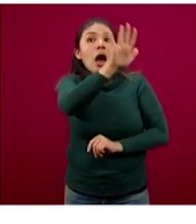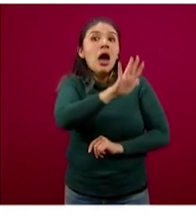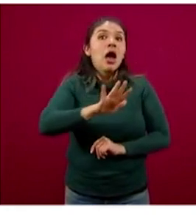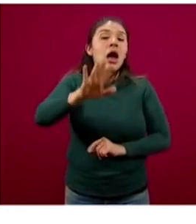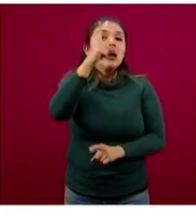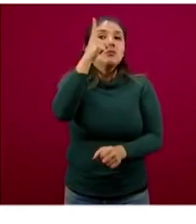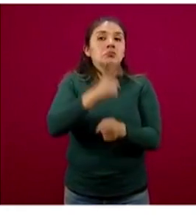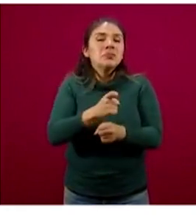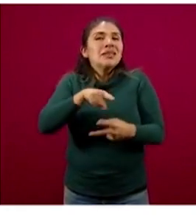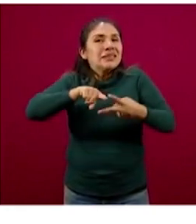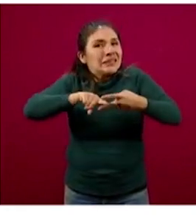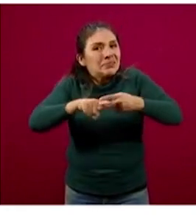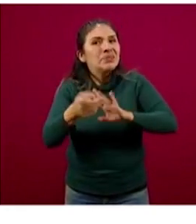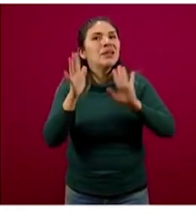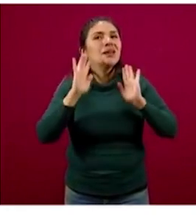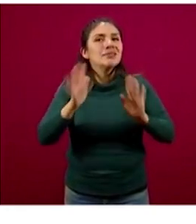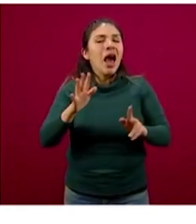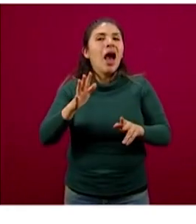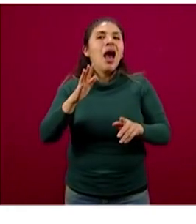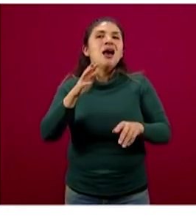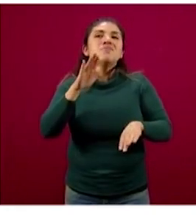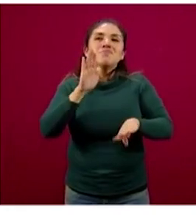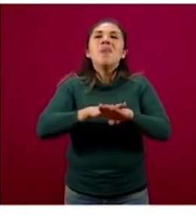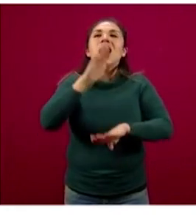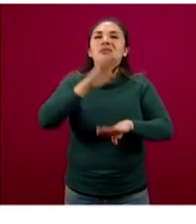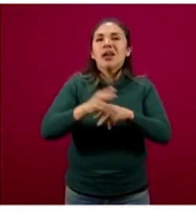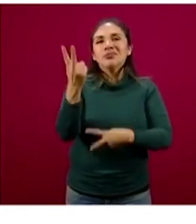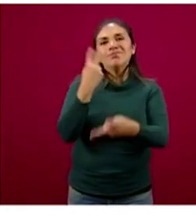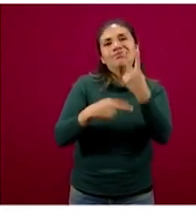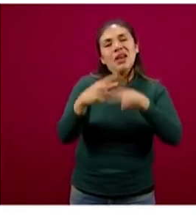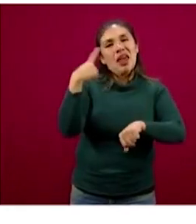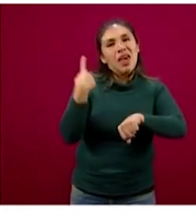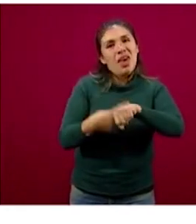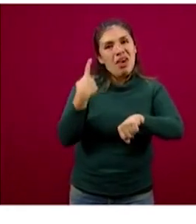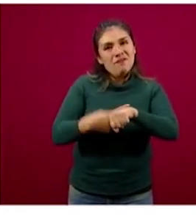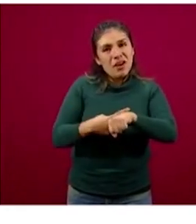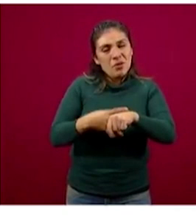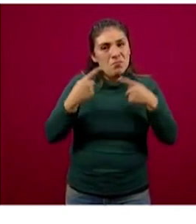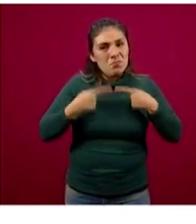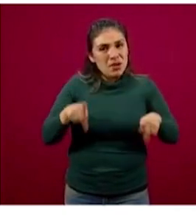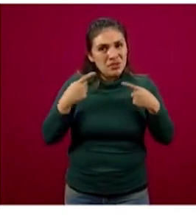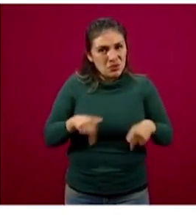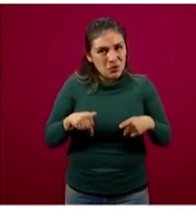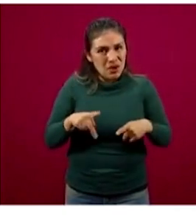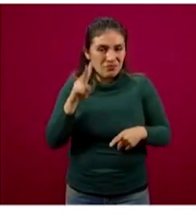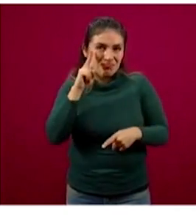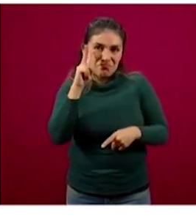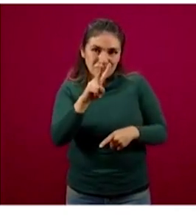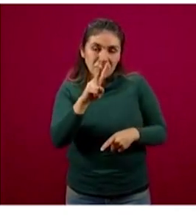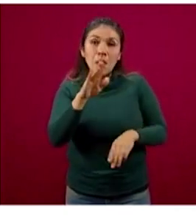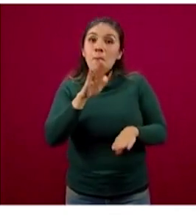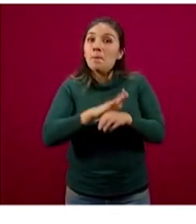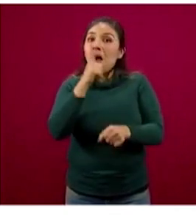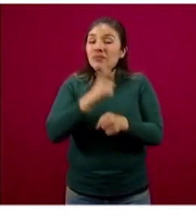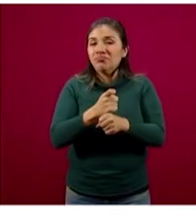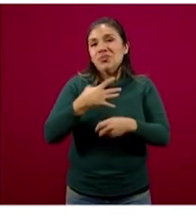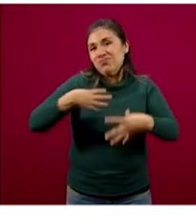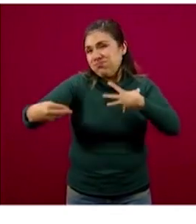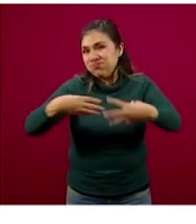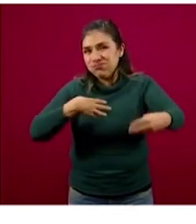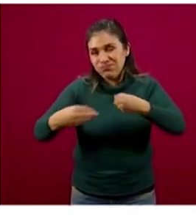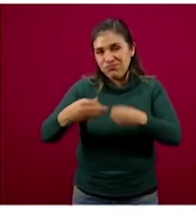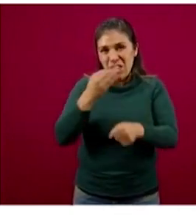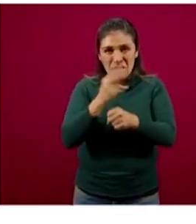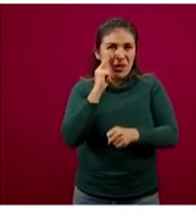los estados los que empiezan a tener una actividad importante en relación al incremento de los casos, sobre todo de la epidemia activa, porque